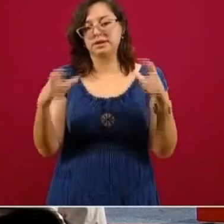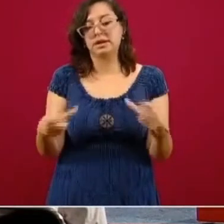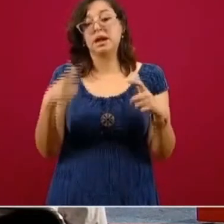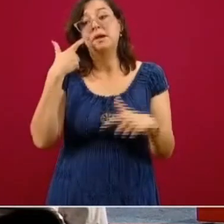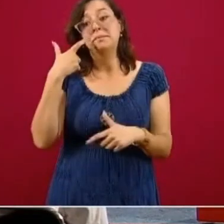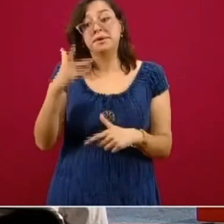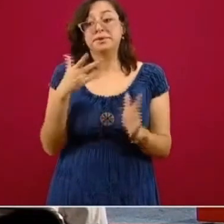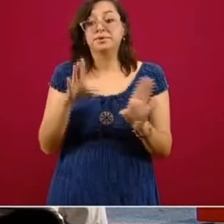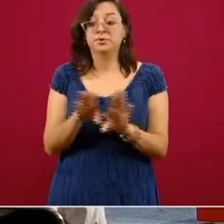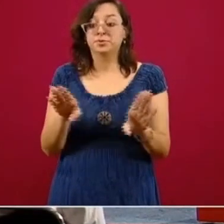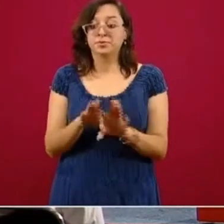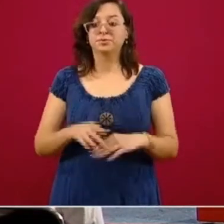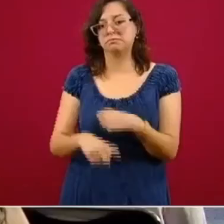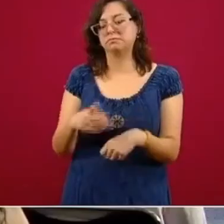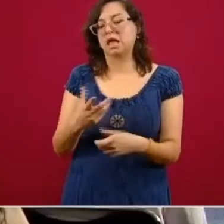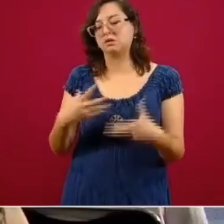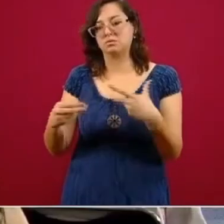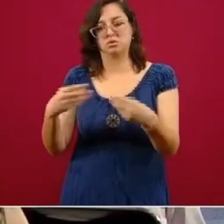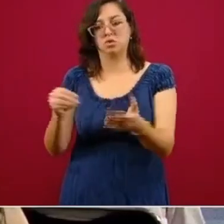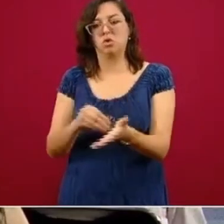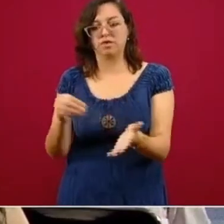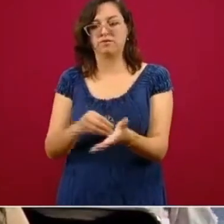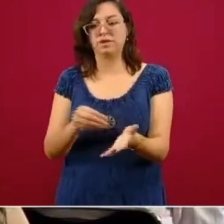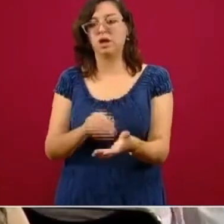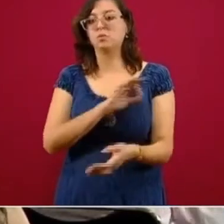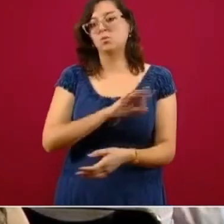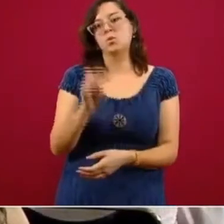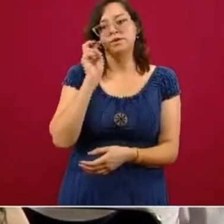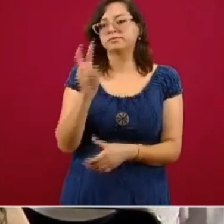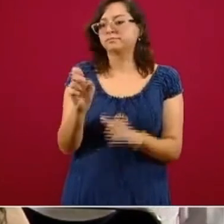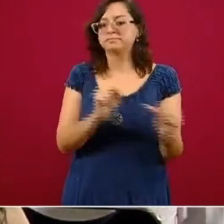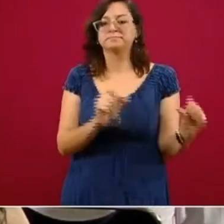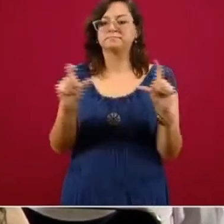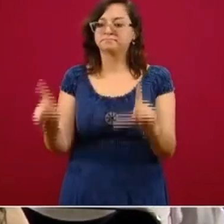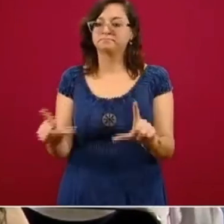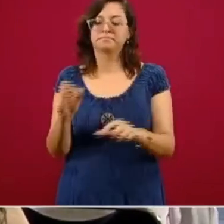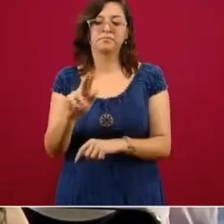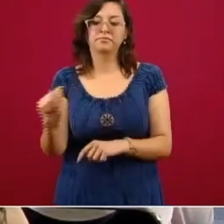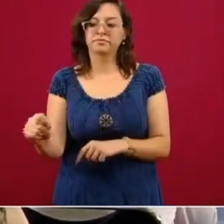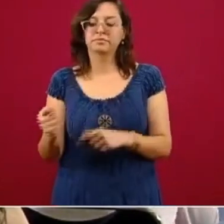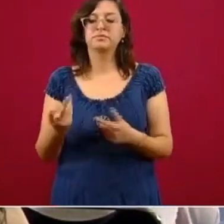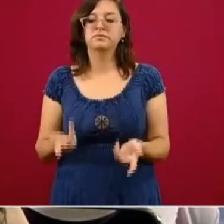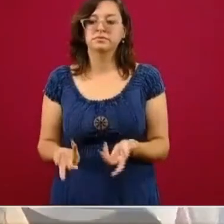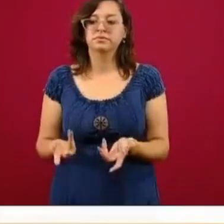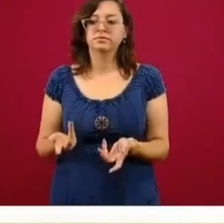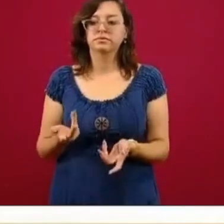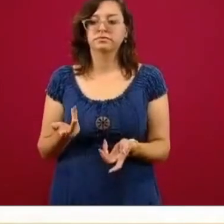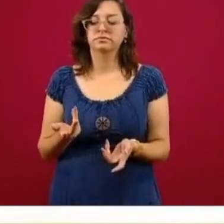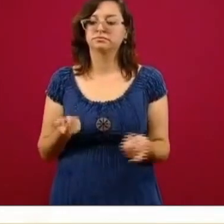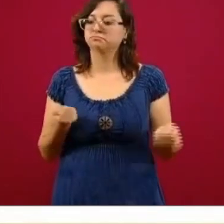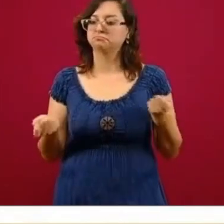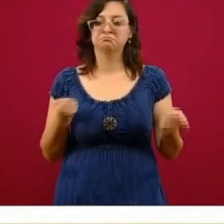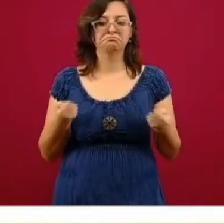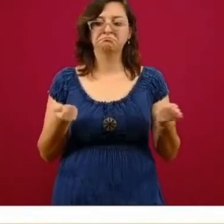esta reducción un poco más cercana al 1. En la siguiente diapositiva, el número básico de reproducción, aquí vemos que no